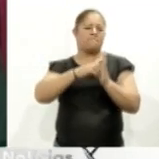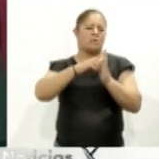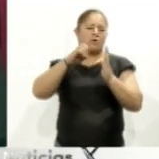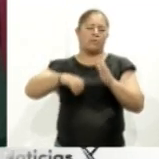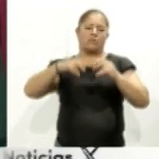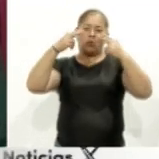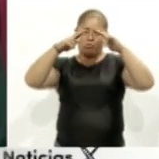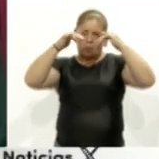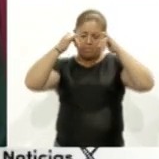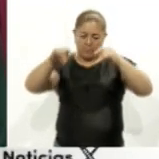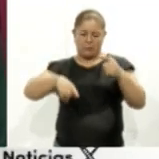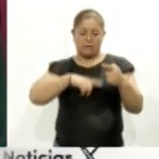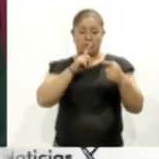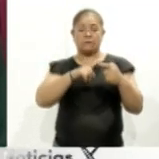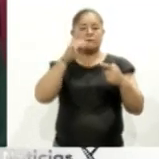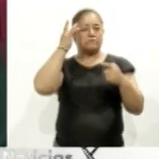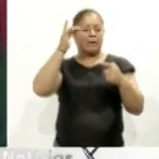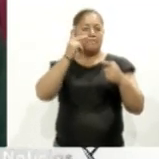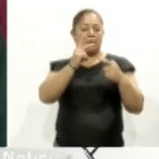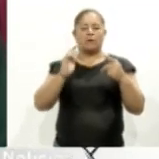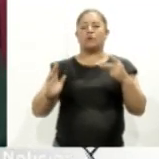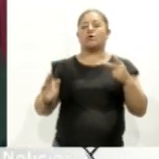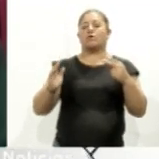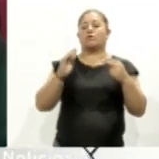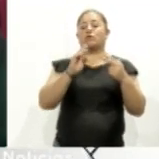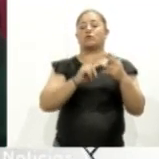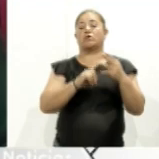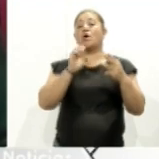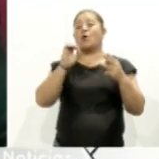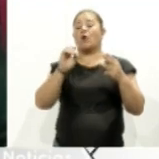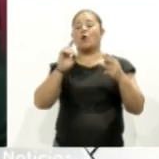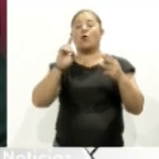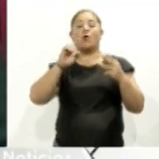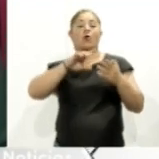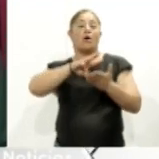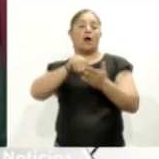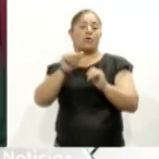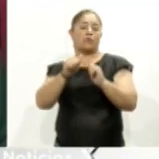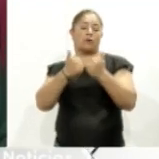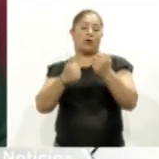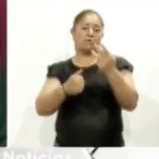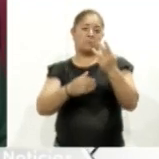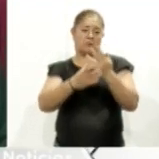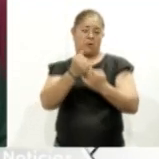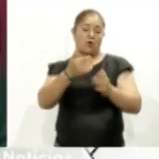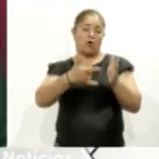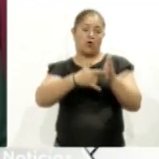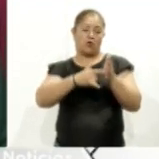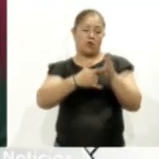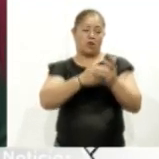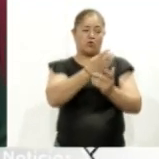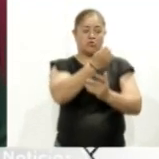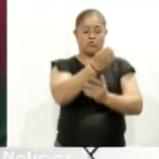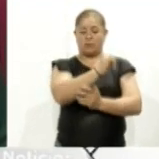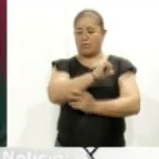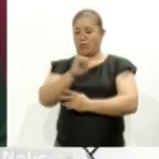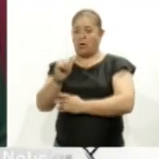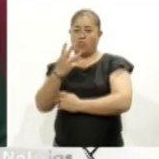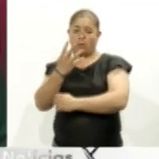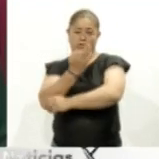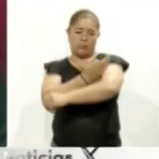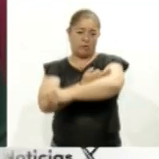Guamantla, San Pablo del Monte, o Calpulalpan, tenemos un horario de 9 de la mañana a 4 de la tarde.